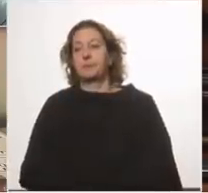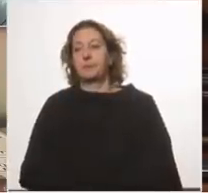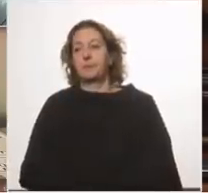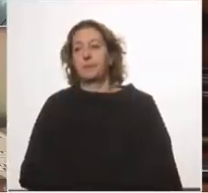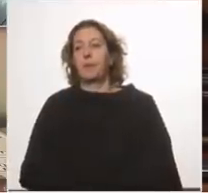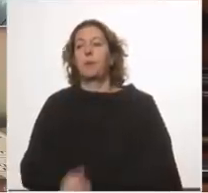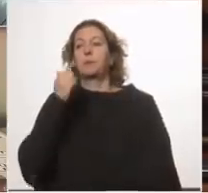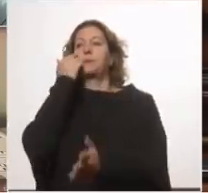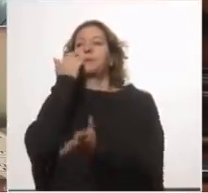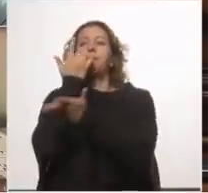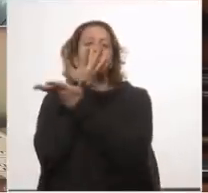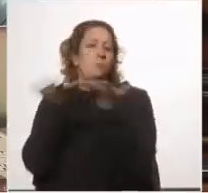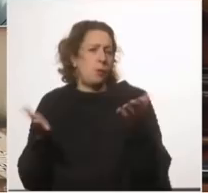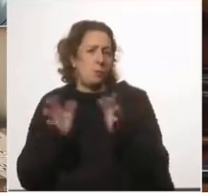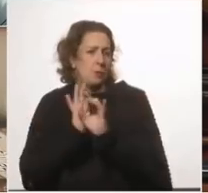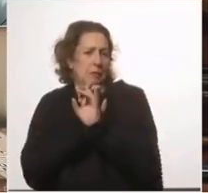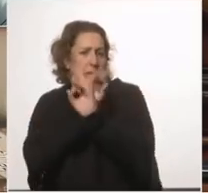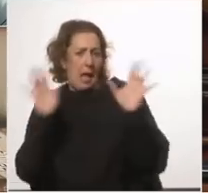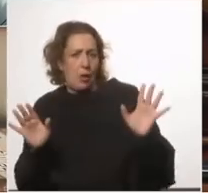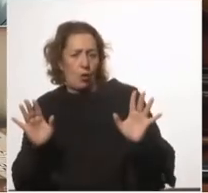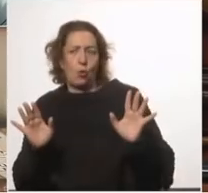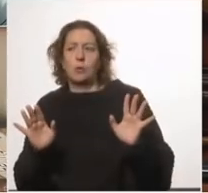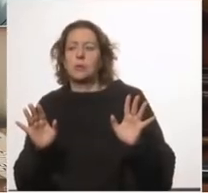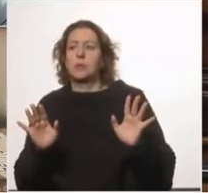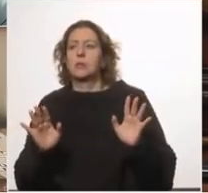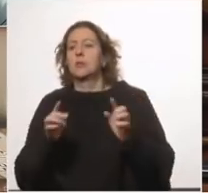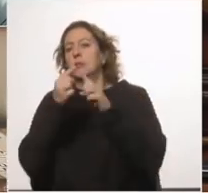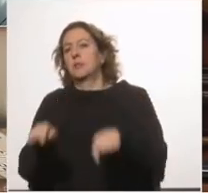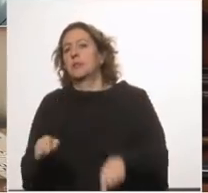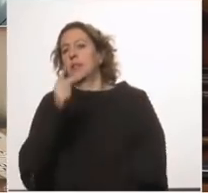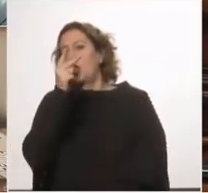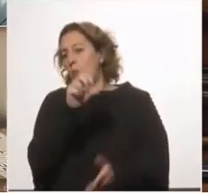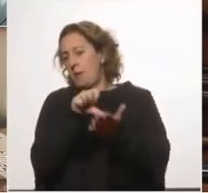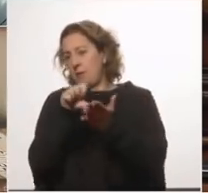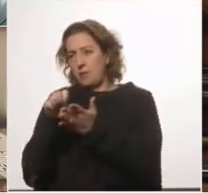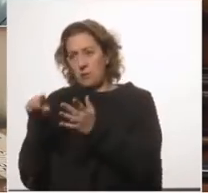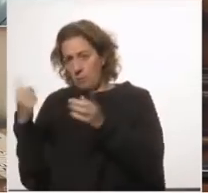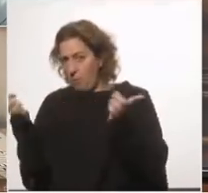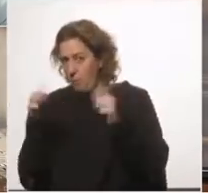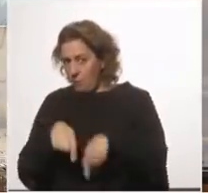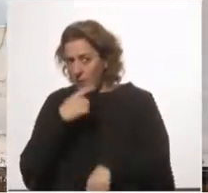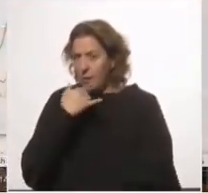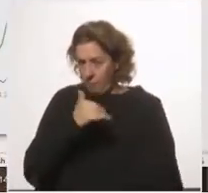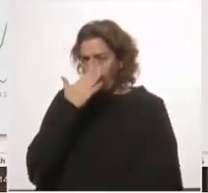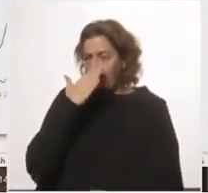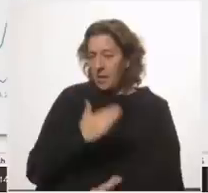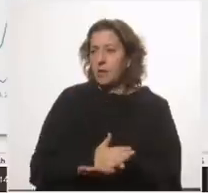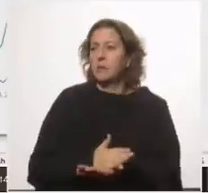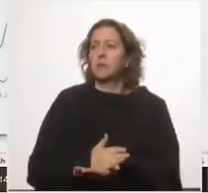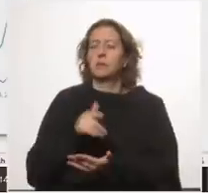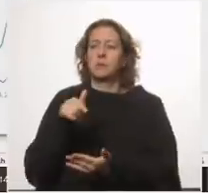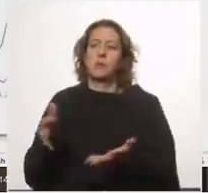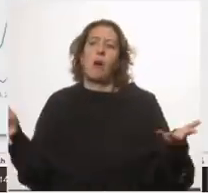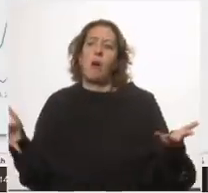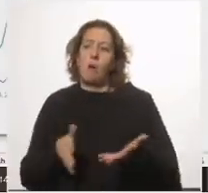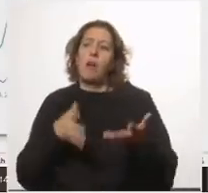nos muestra claramente la diferencia entre dos países yo después voy a volver a ejemplos sobre el final pero ahora quiero traer un ejemplo muy